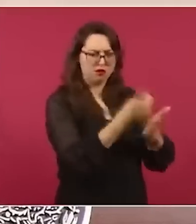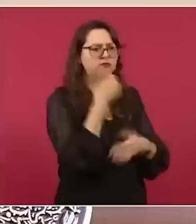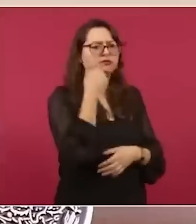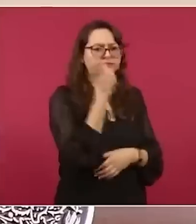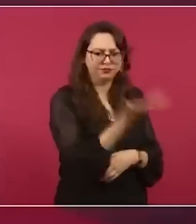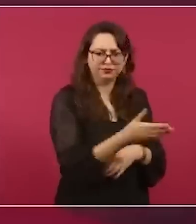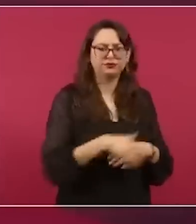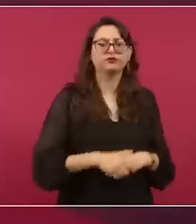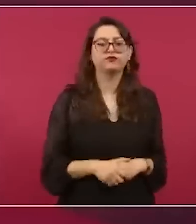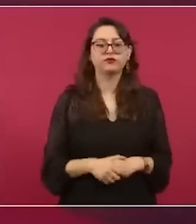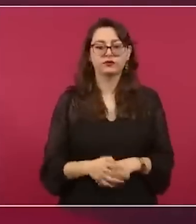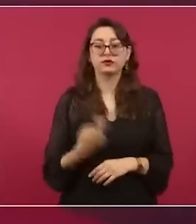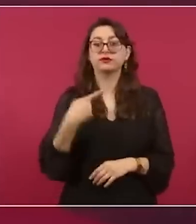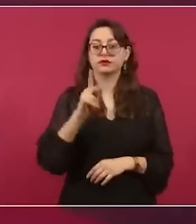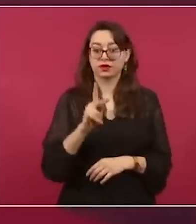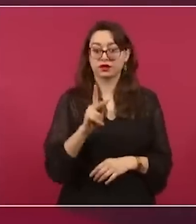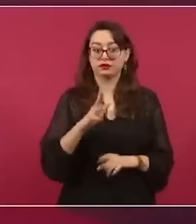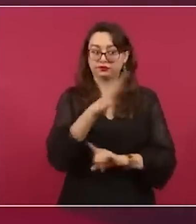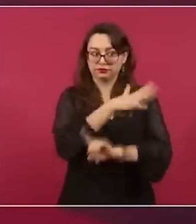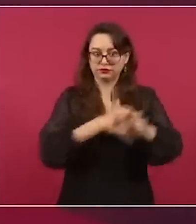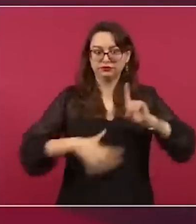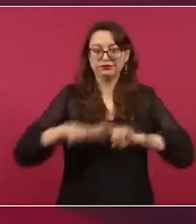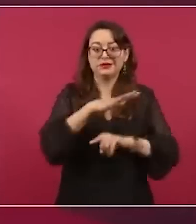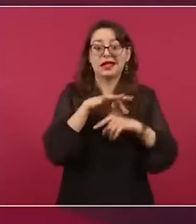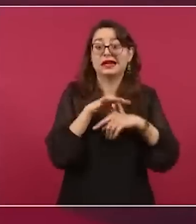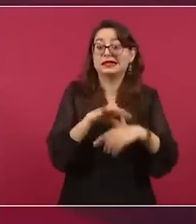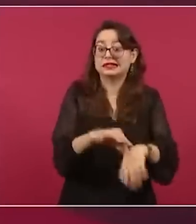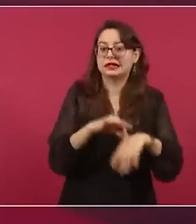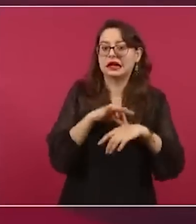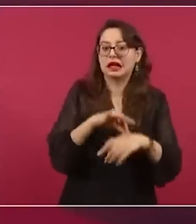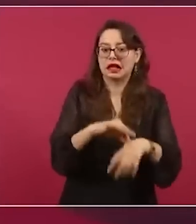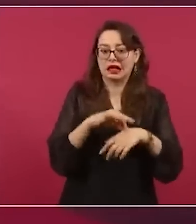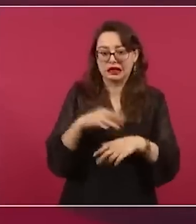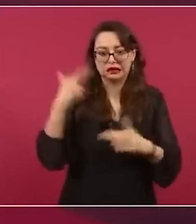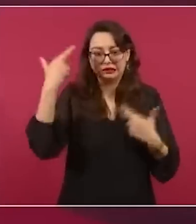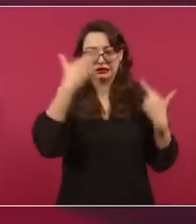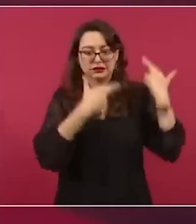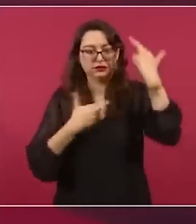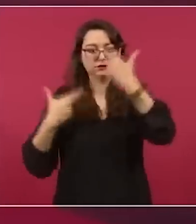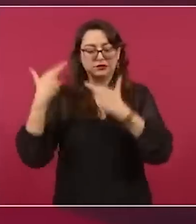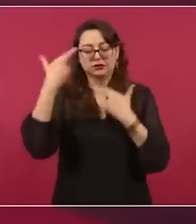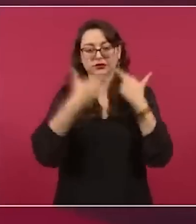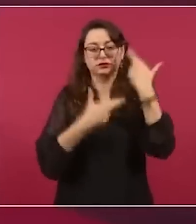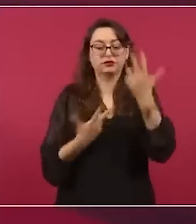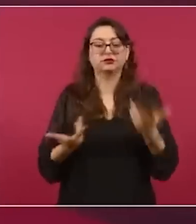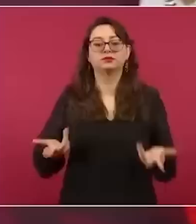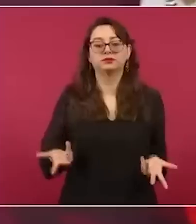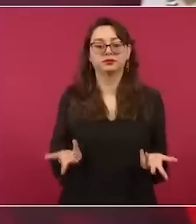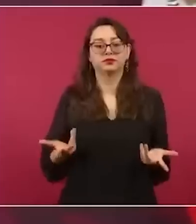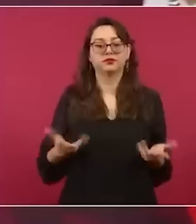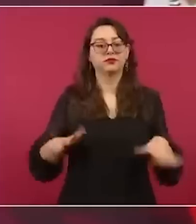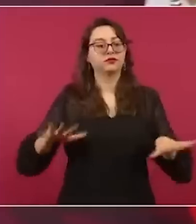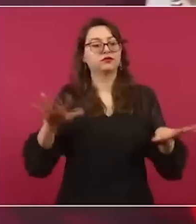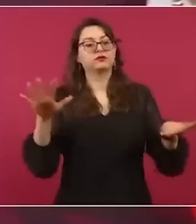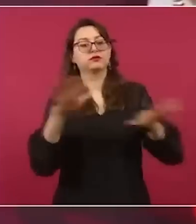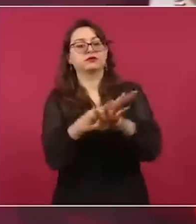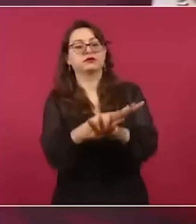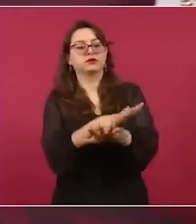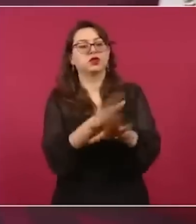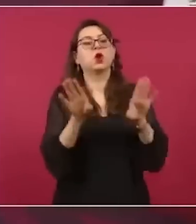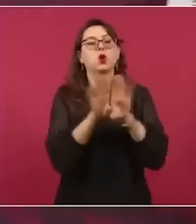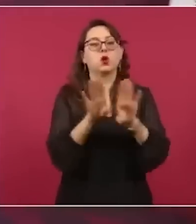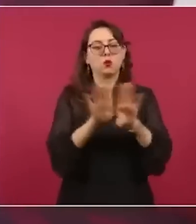haciendo un análisis de la realidad. No se puede transformar una realidad que se niega